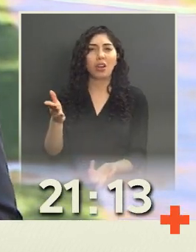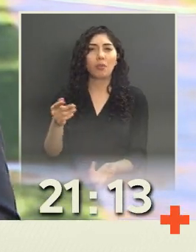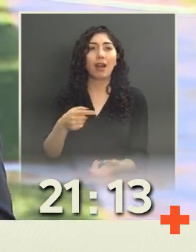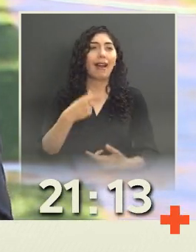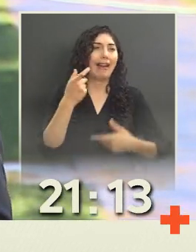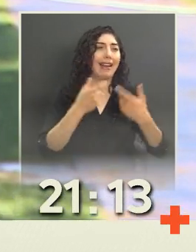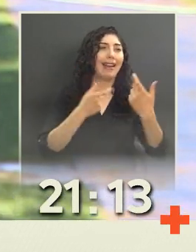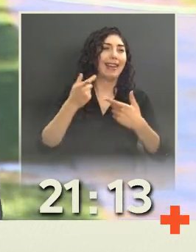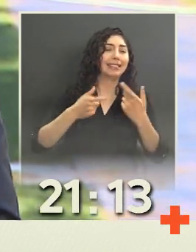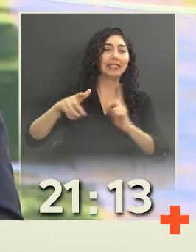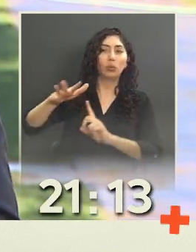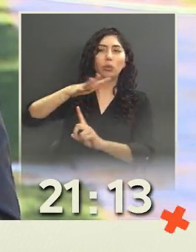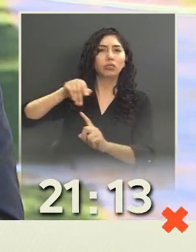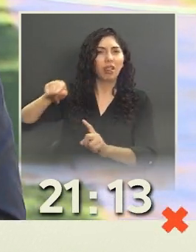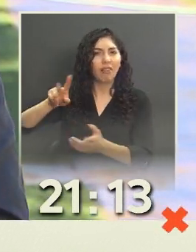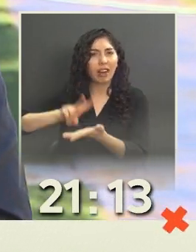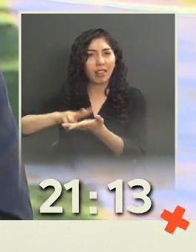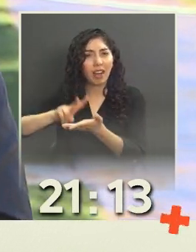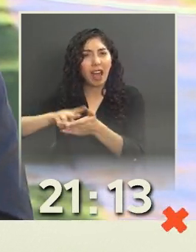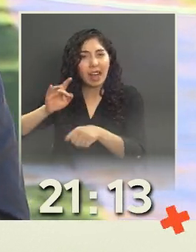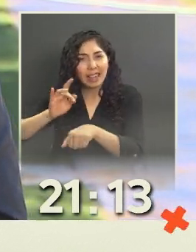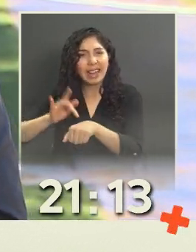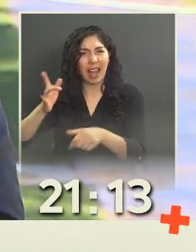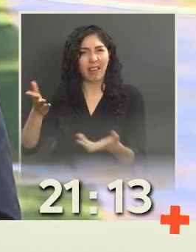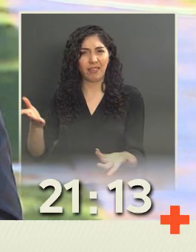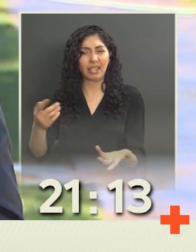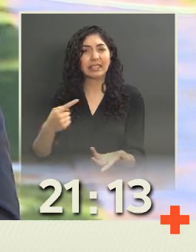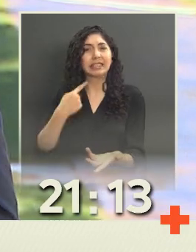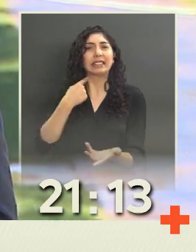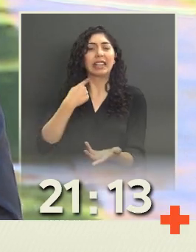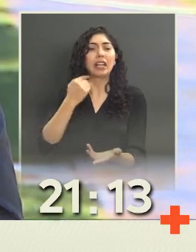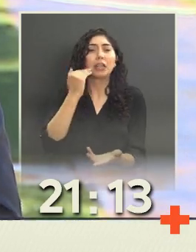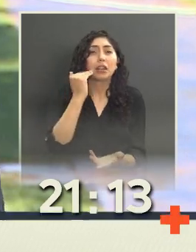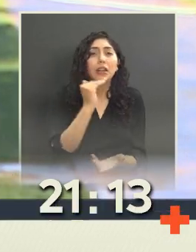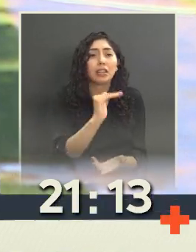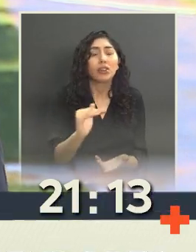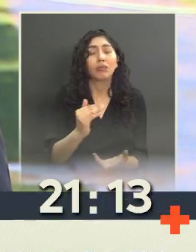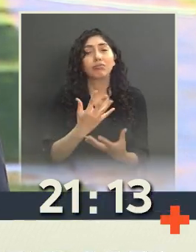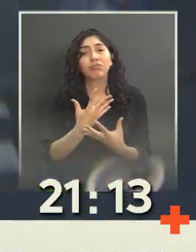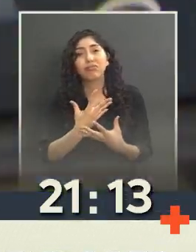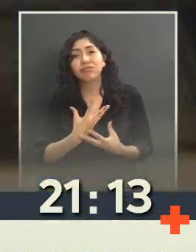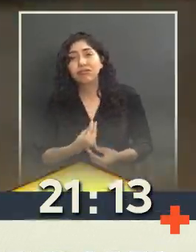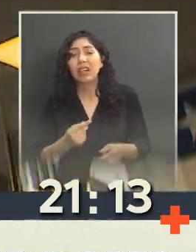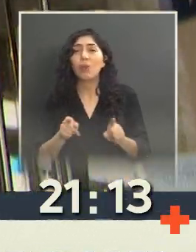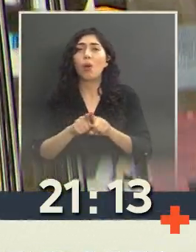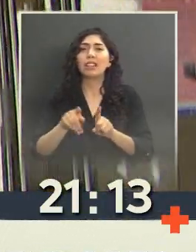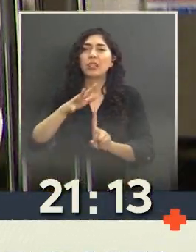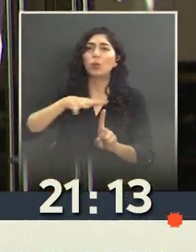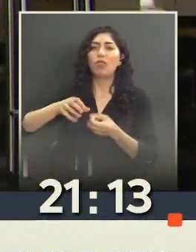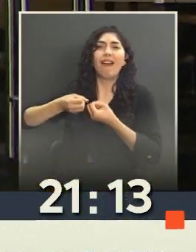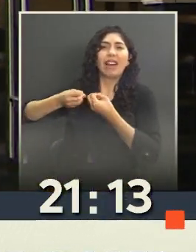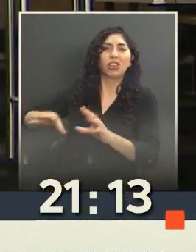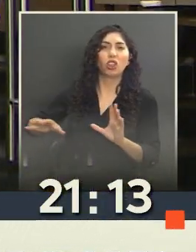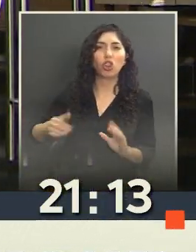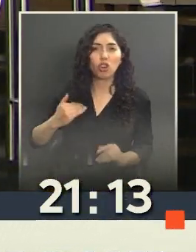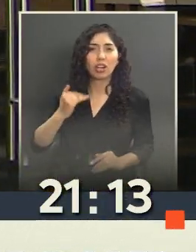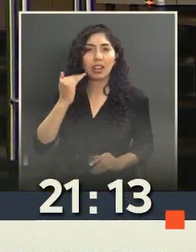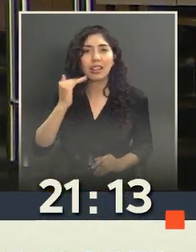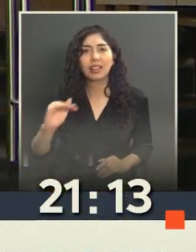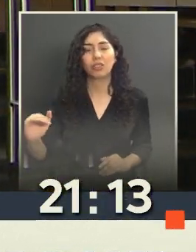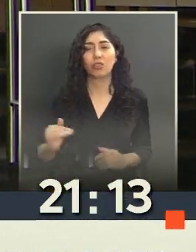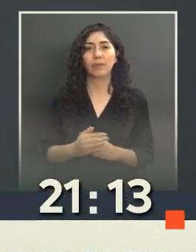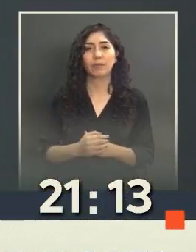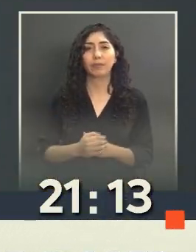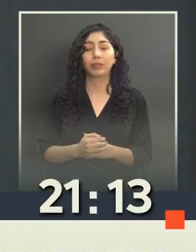una situación que en realidad es grave, afecta la autoestima a los niños. Hay una situación de abandono. Las medidas que buscan conseguir una